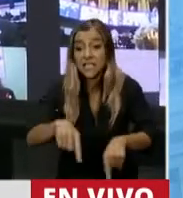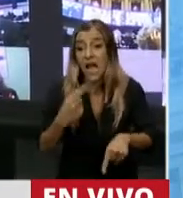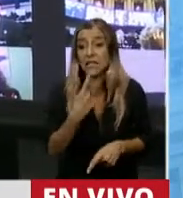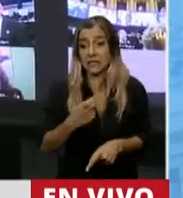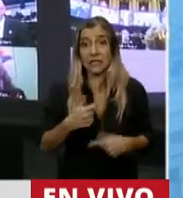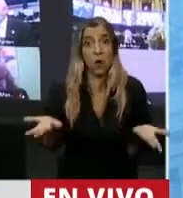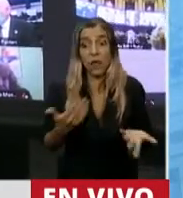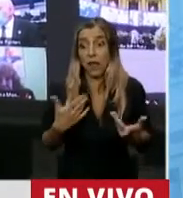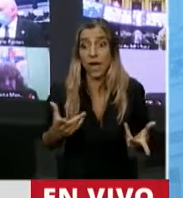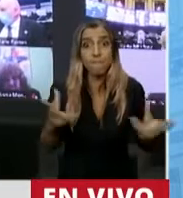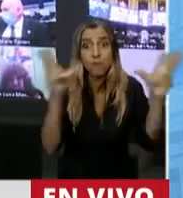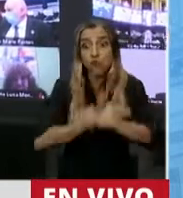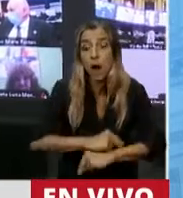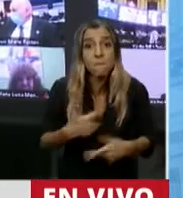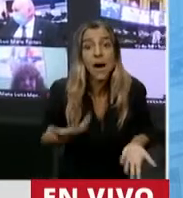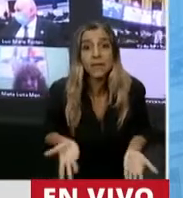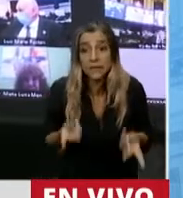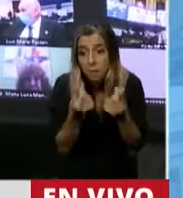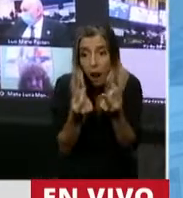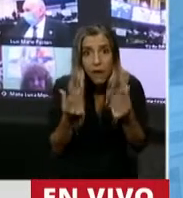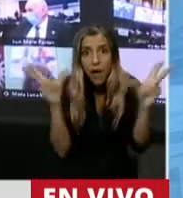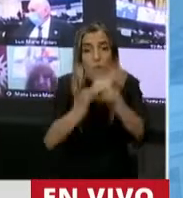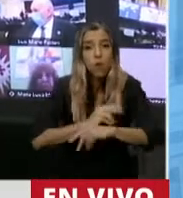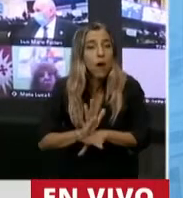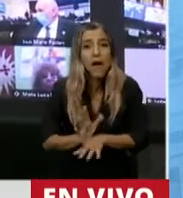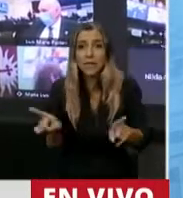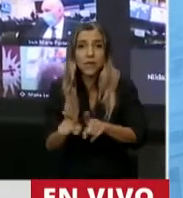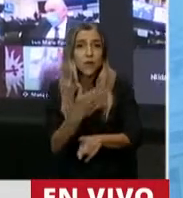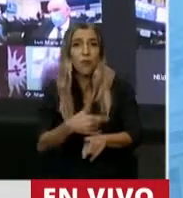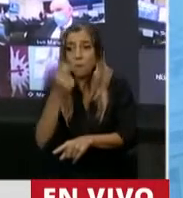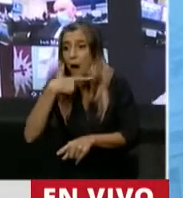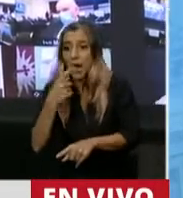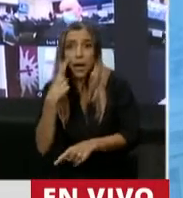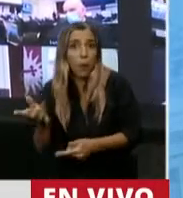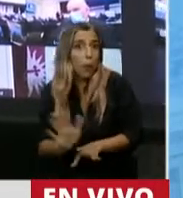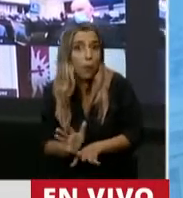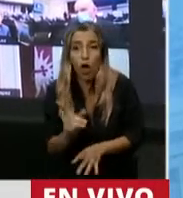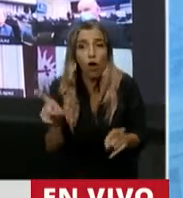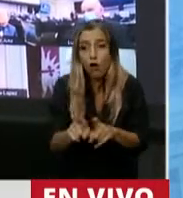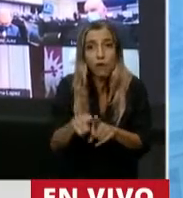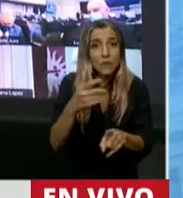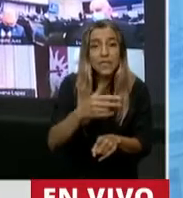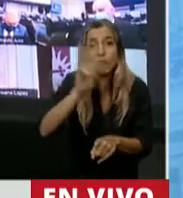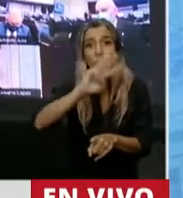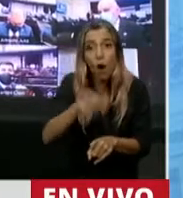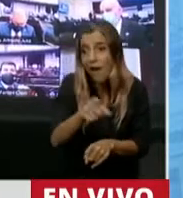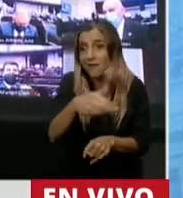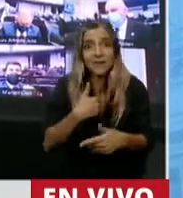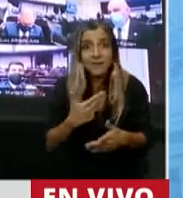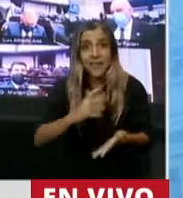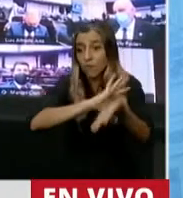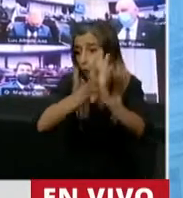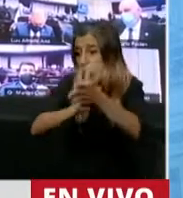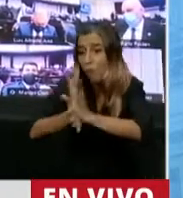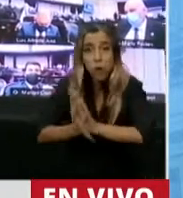Macri en el año 2015. Dice, reservas negativas, el FGS ANSES absolutamente vaciado y sin capacidad